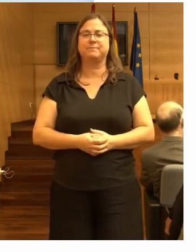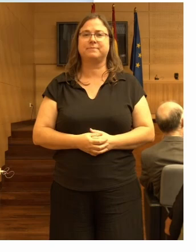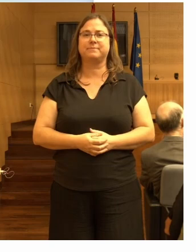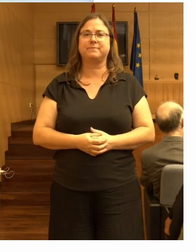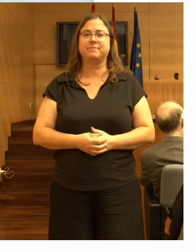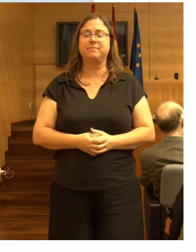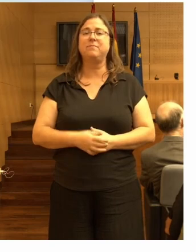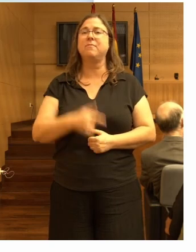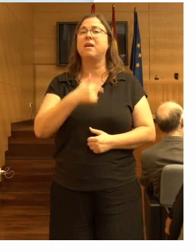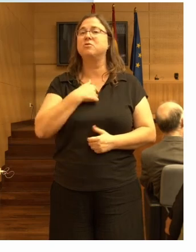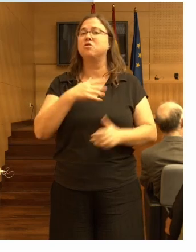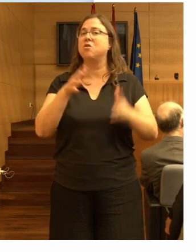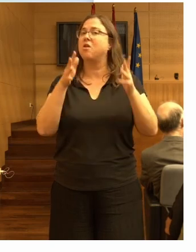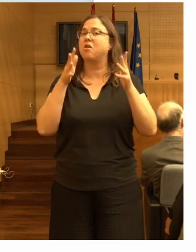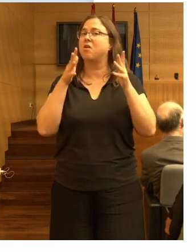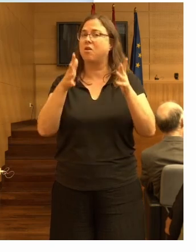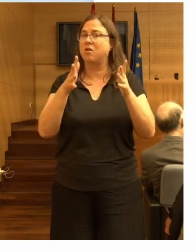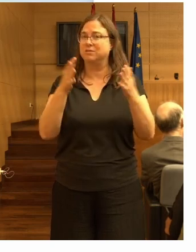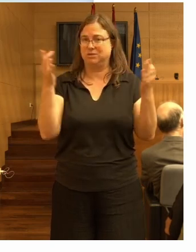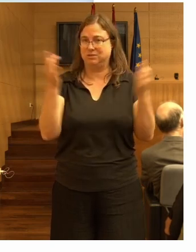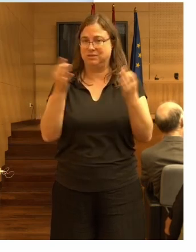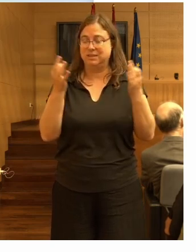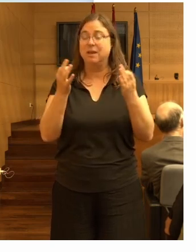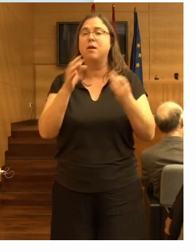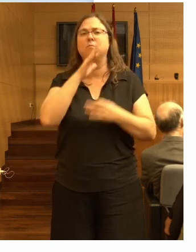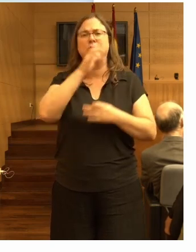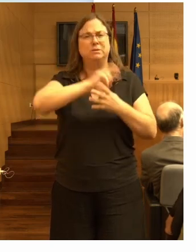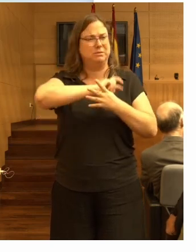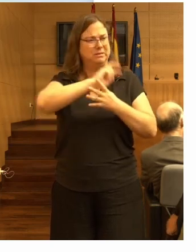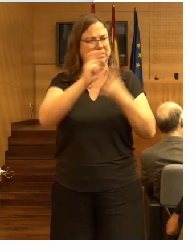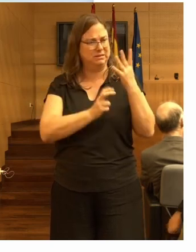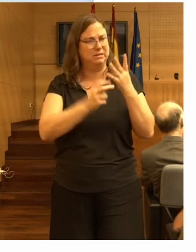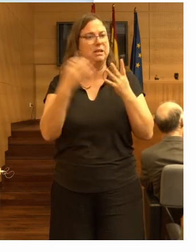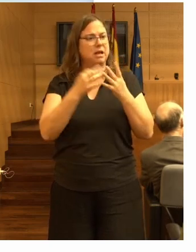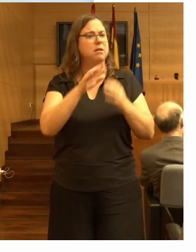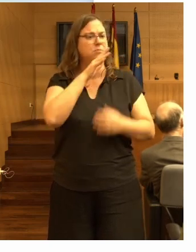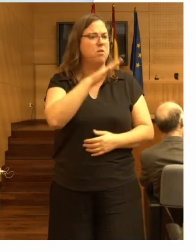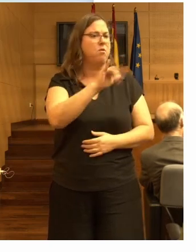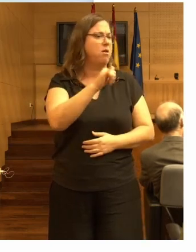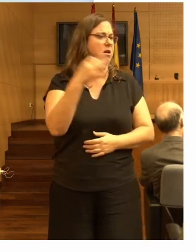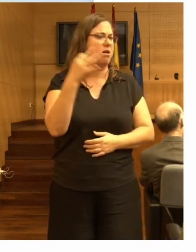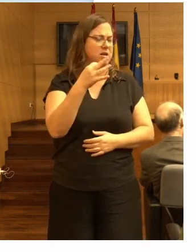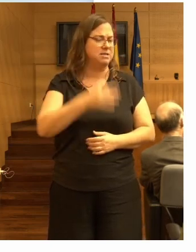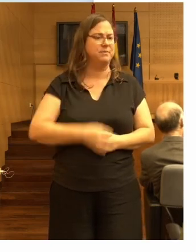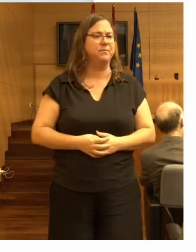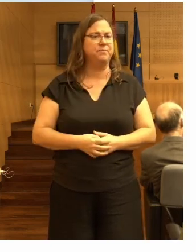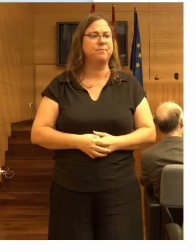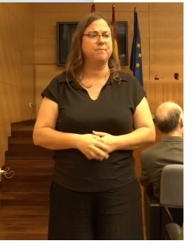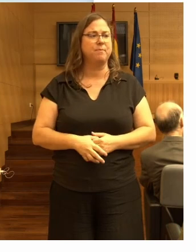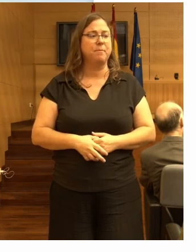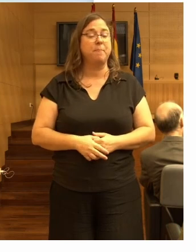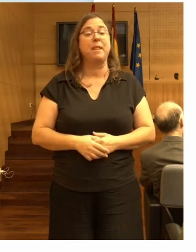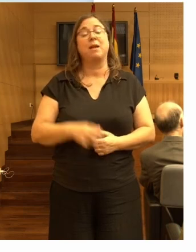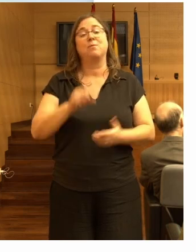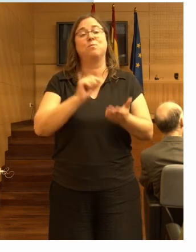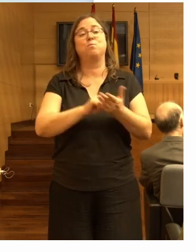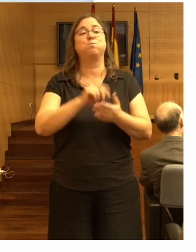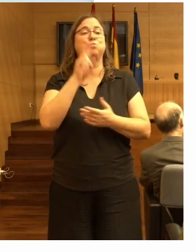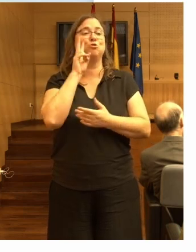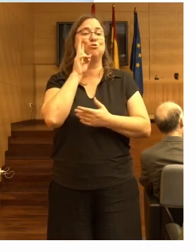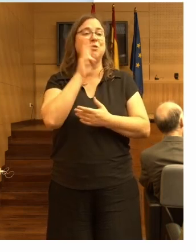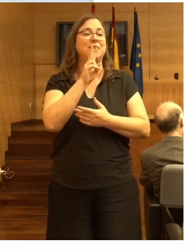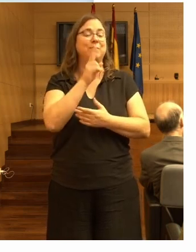Yo lo que recomiendo encarecidamente por muchos motivos que tienen sentido es que, desde la perspectiva de